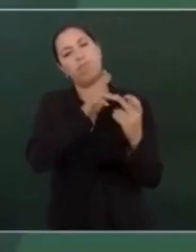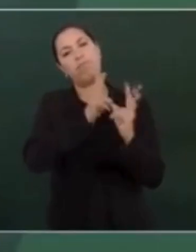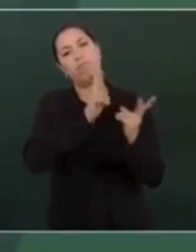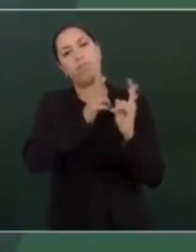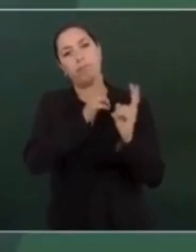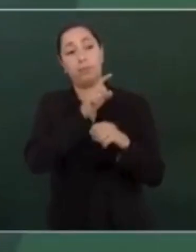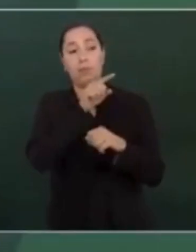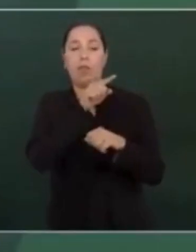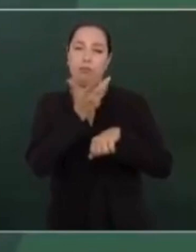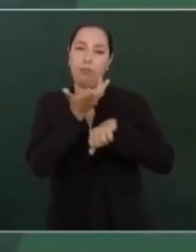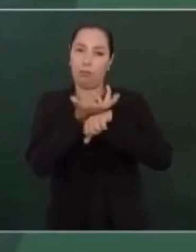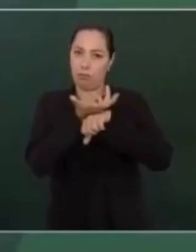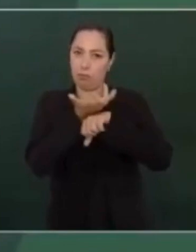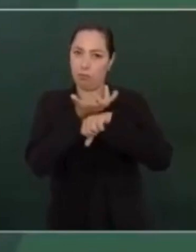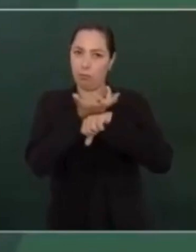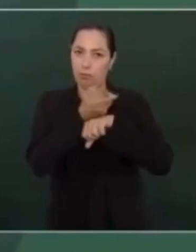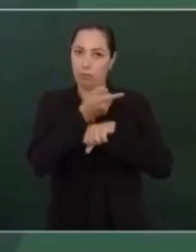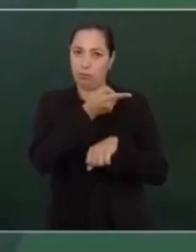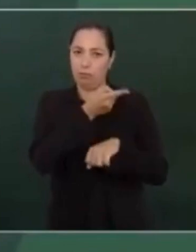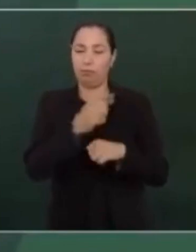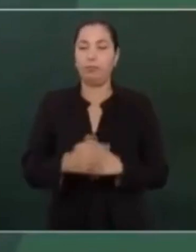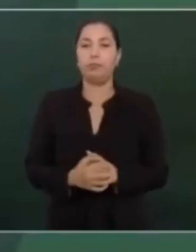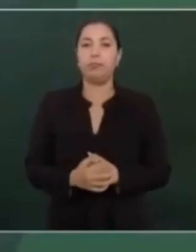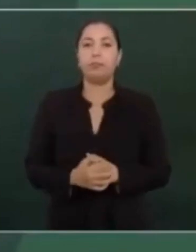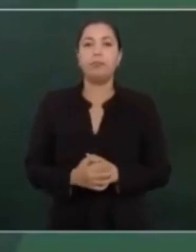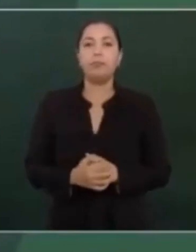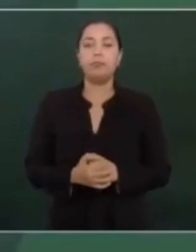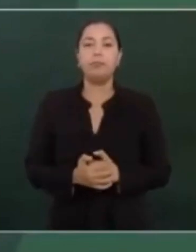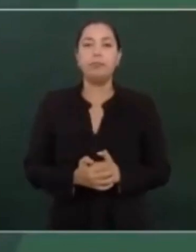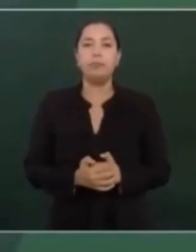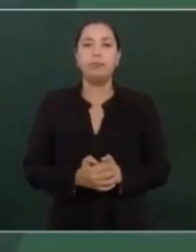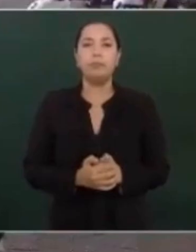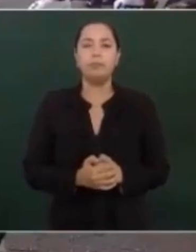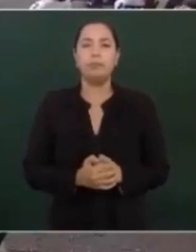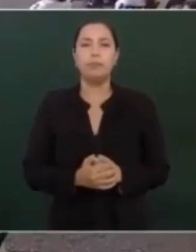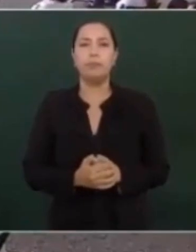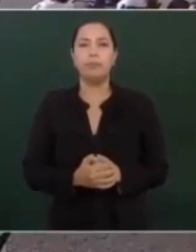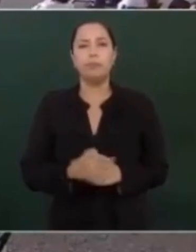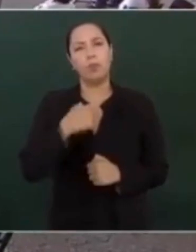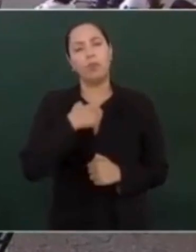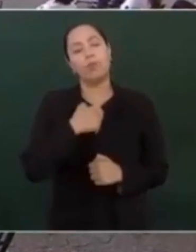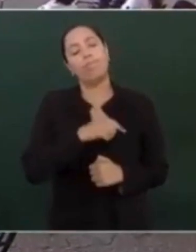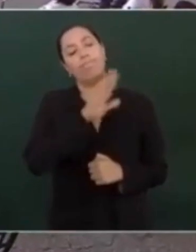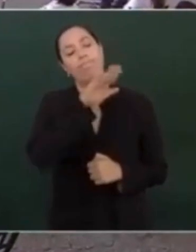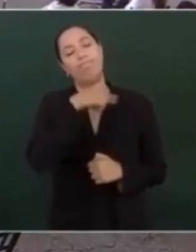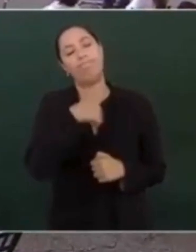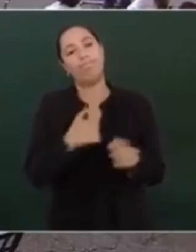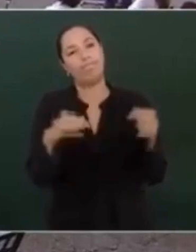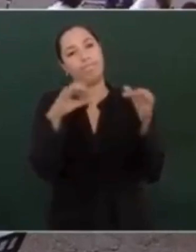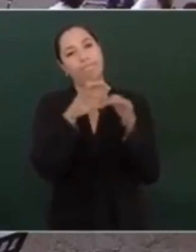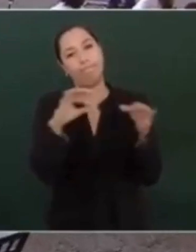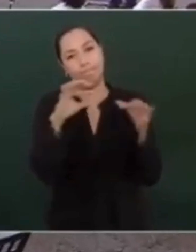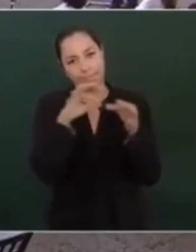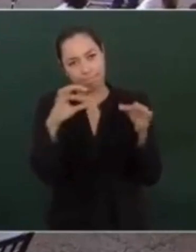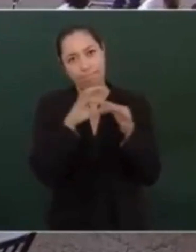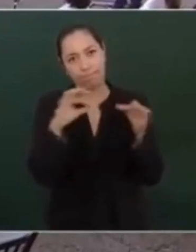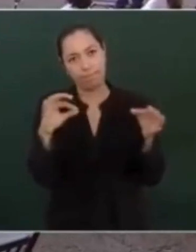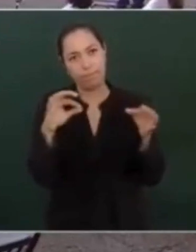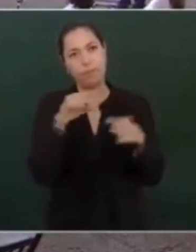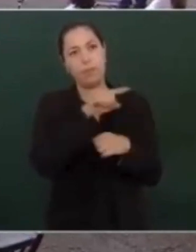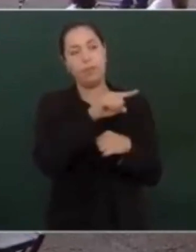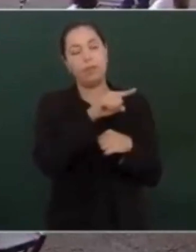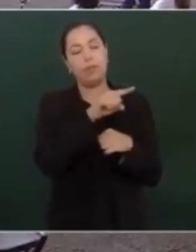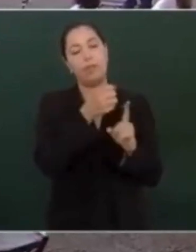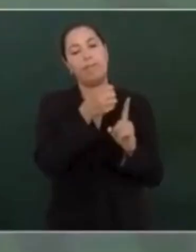Estados Unidos y le expliqué y lo